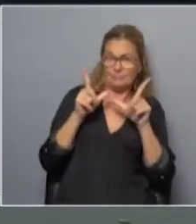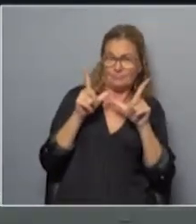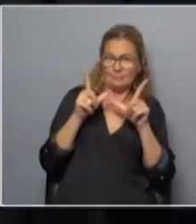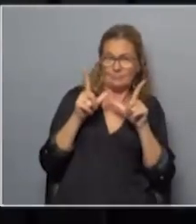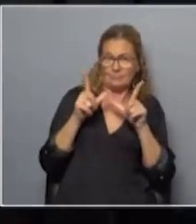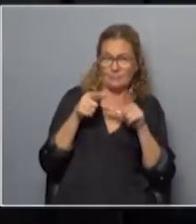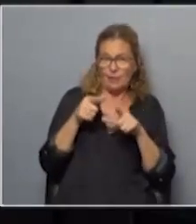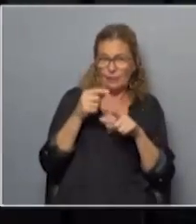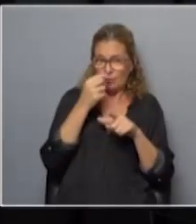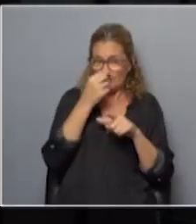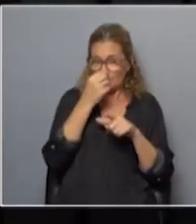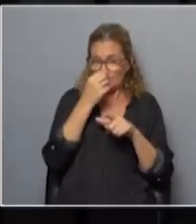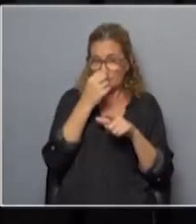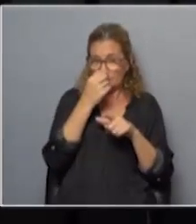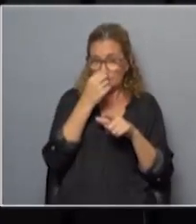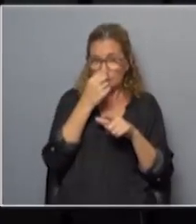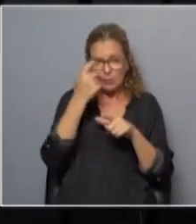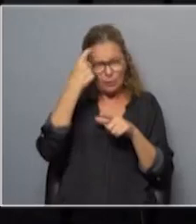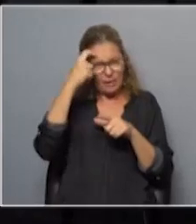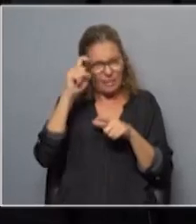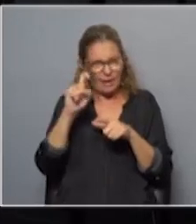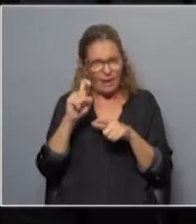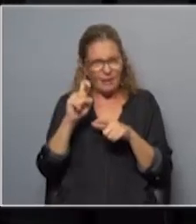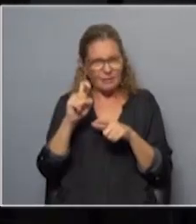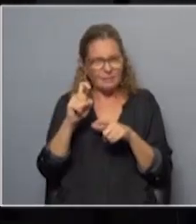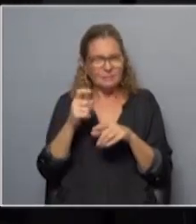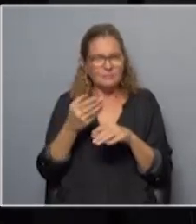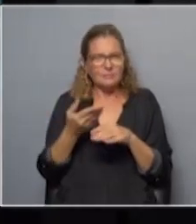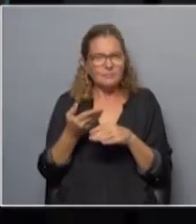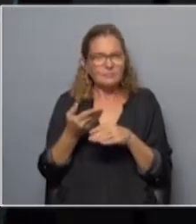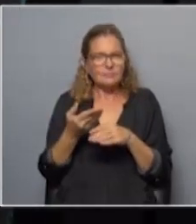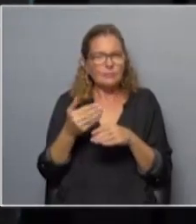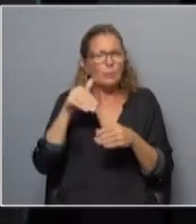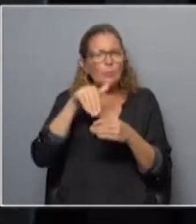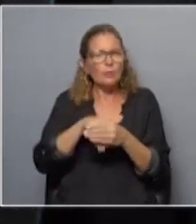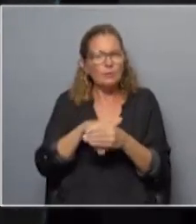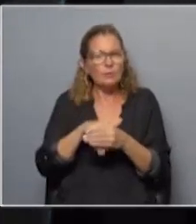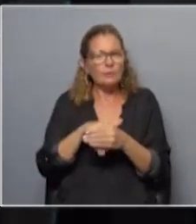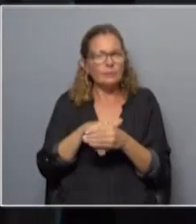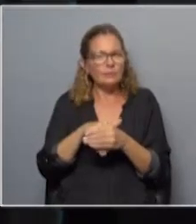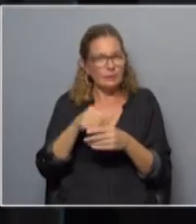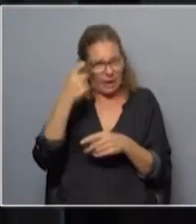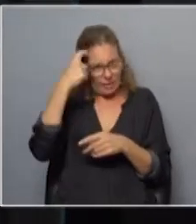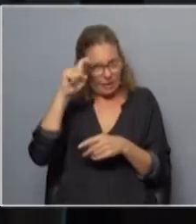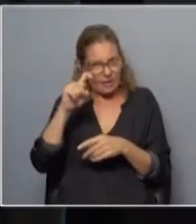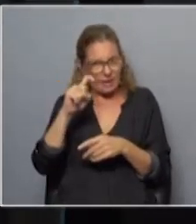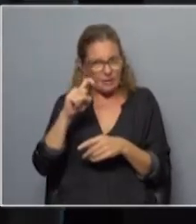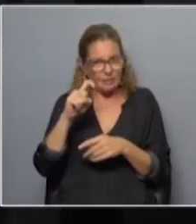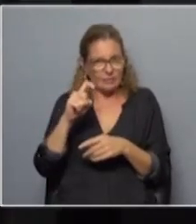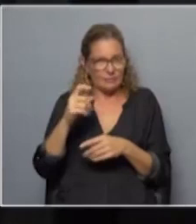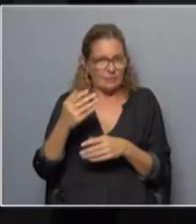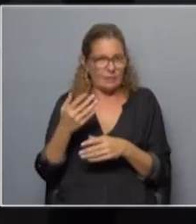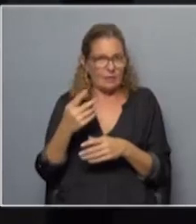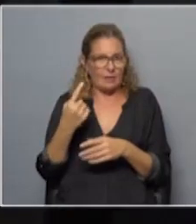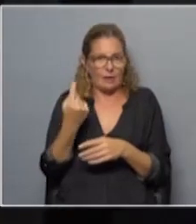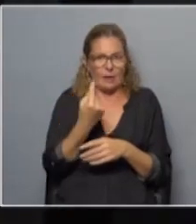eso sí que quiere decir es muy ideológica también es un referéndum con un alto componente ideológico son visiones diferentes de